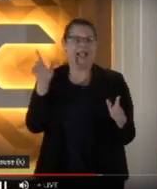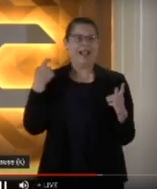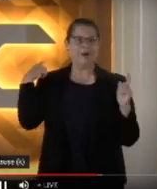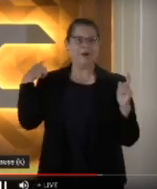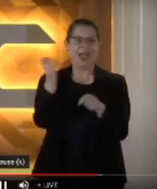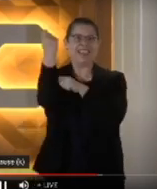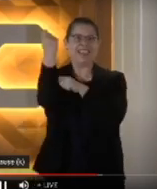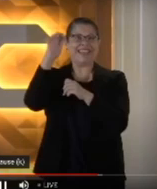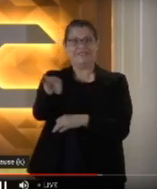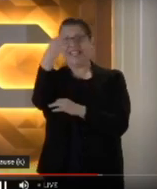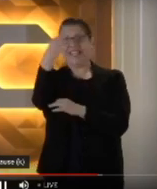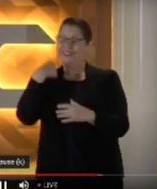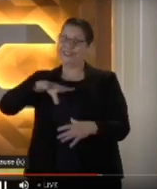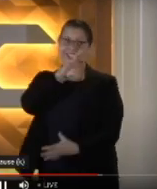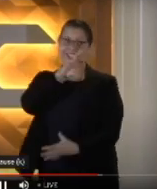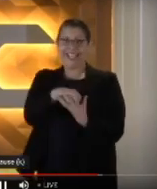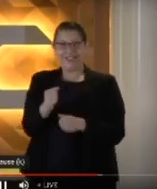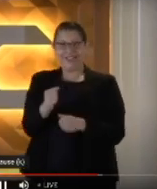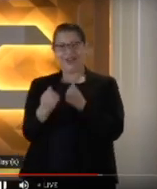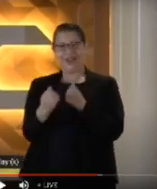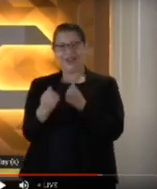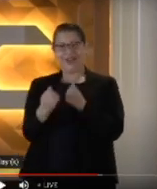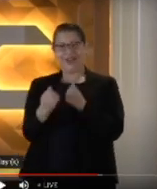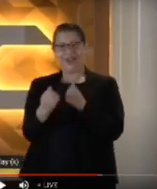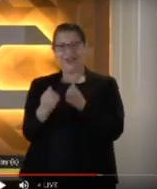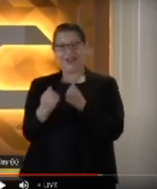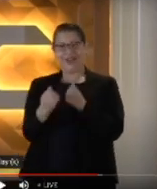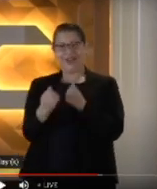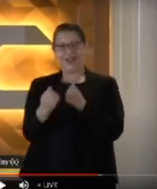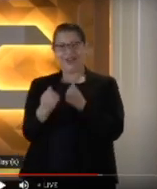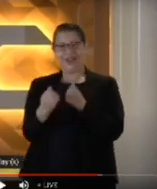eso ahí. Si pasa eso. Si pasa eso.